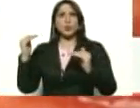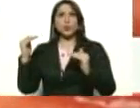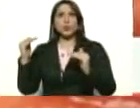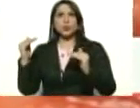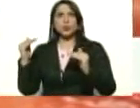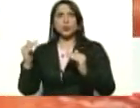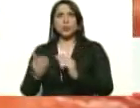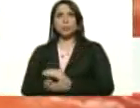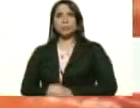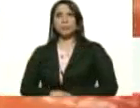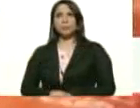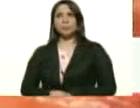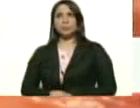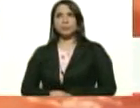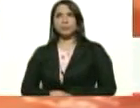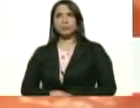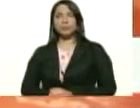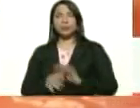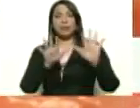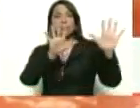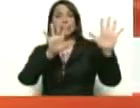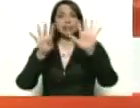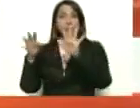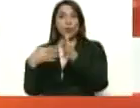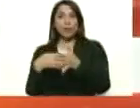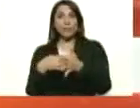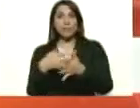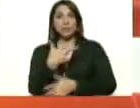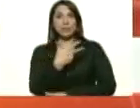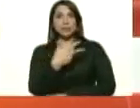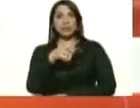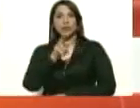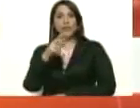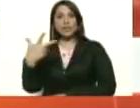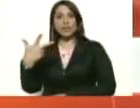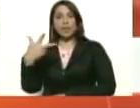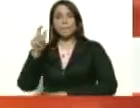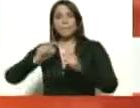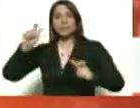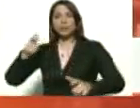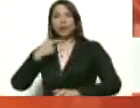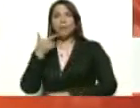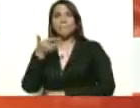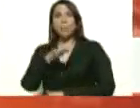exponencial. Ya lleva 19.323 fallecidos.